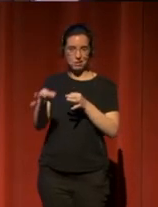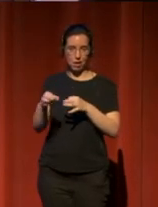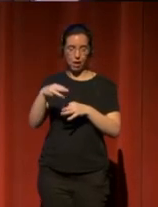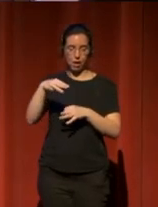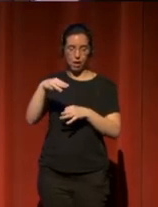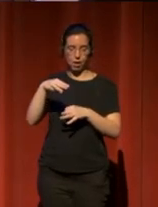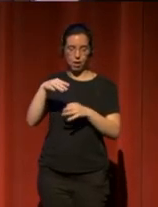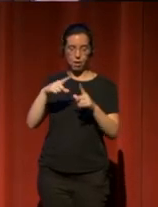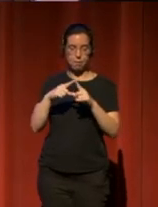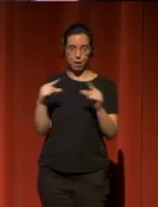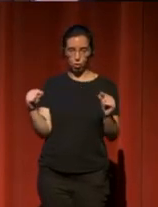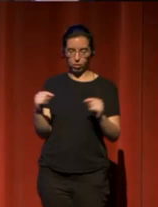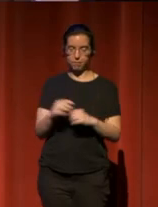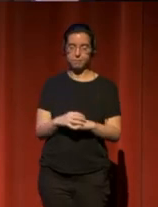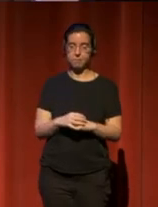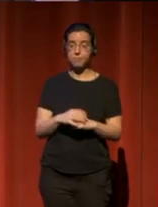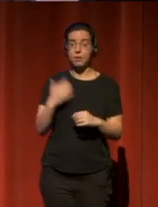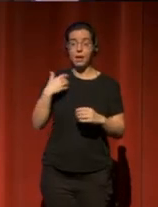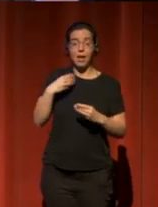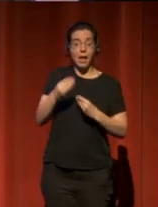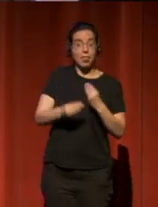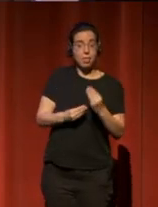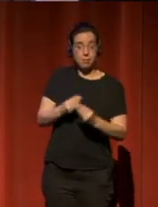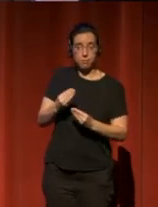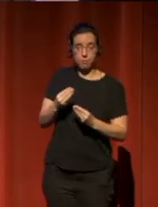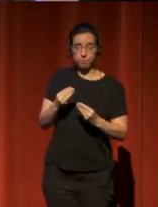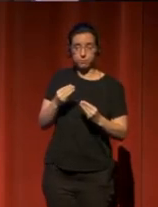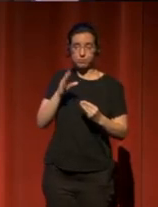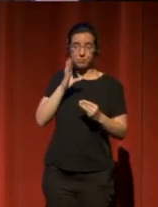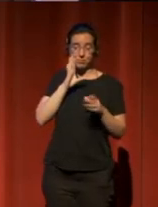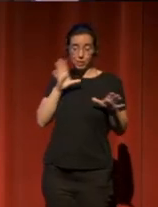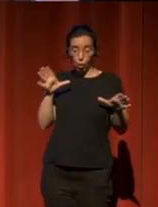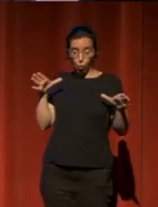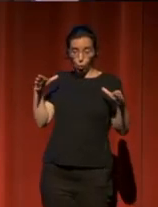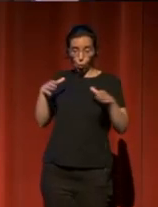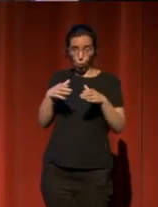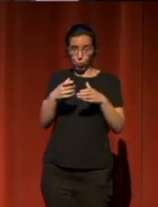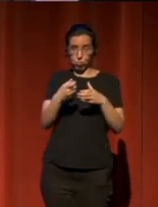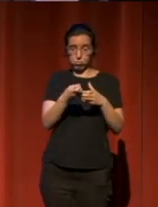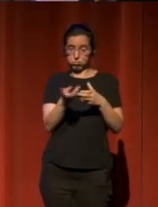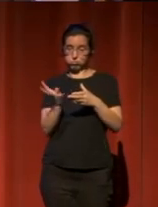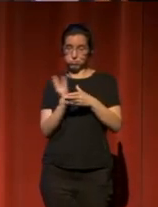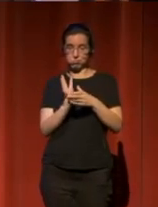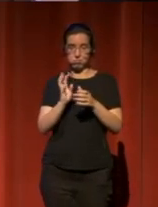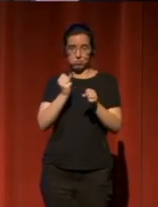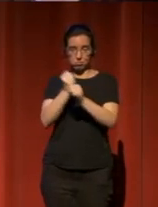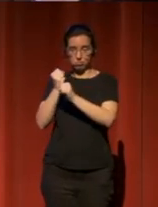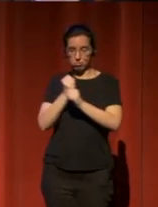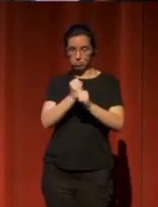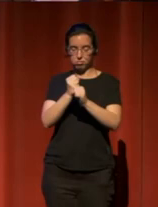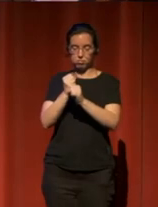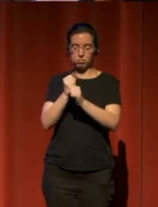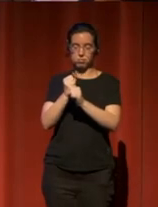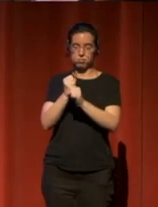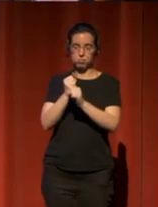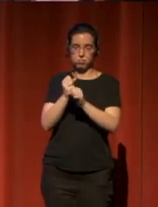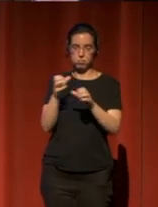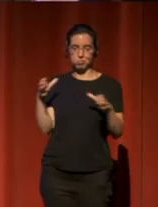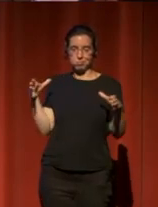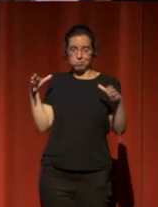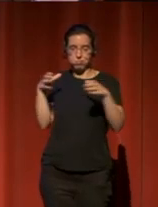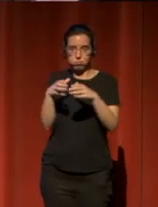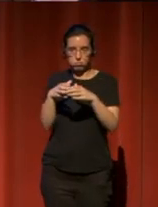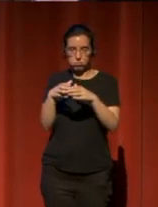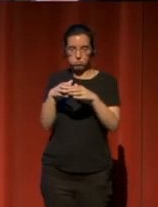¿Qué hacemos? Bueno, hemos agrupado la acción de este grupo de trabajo en torno a estos cuatro verbos.